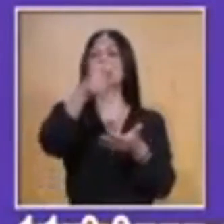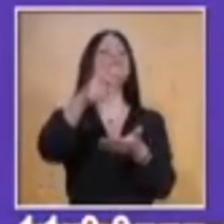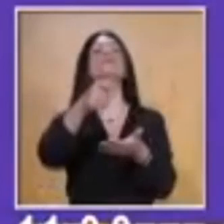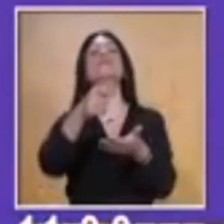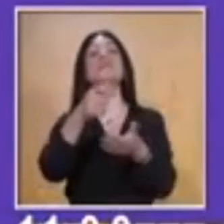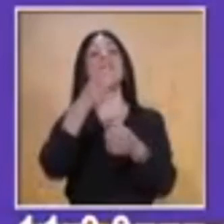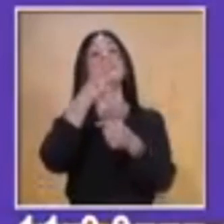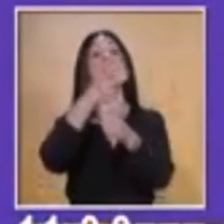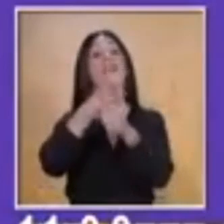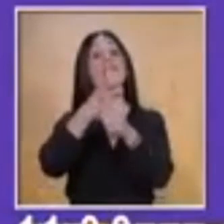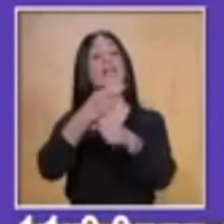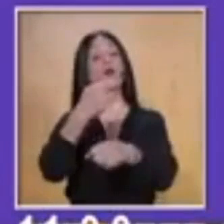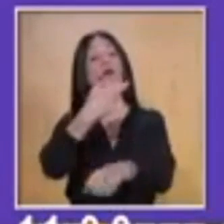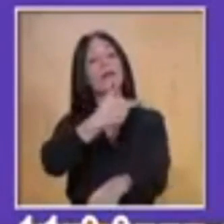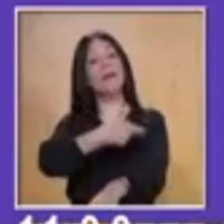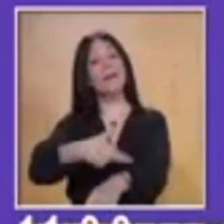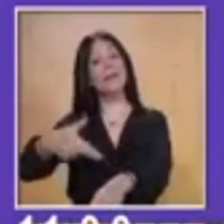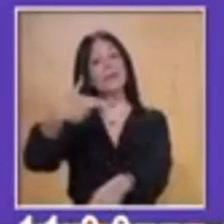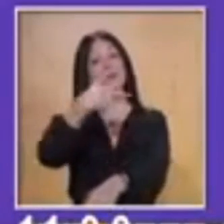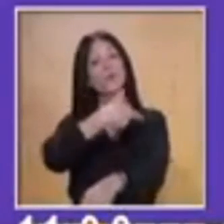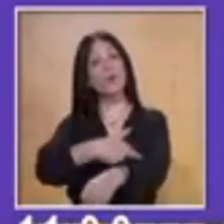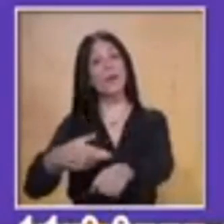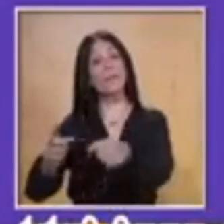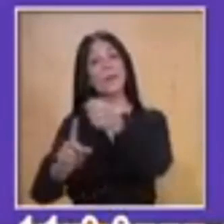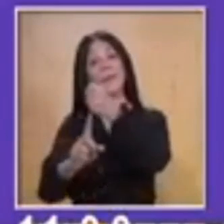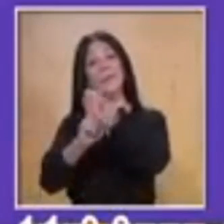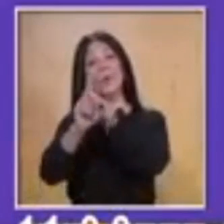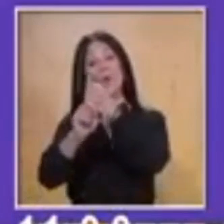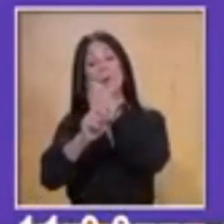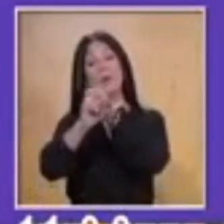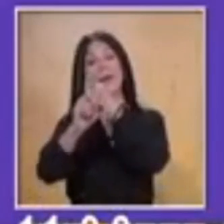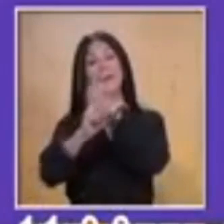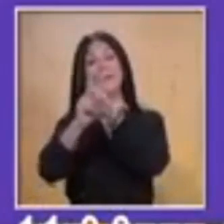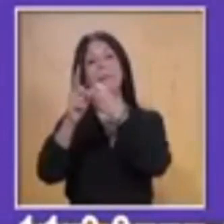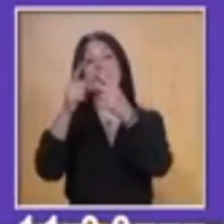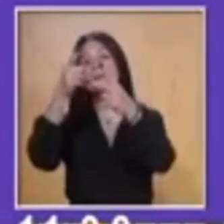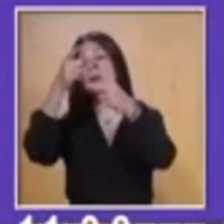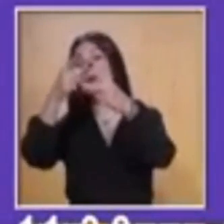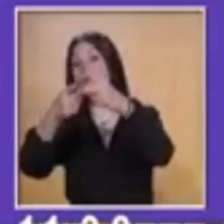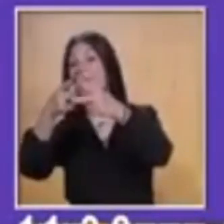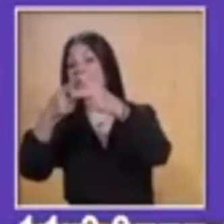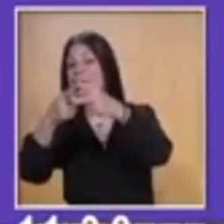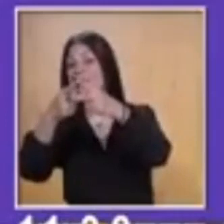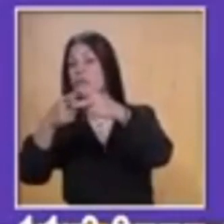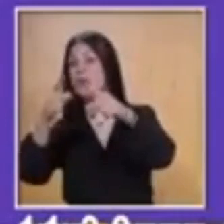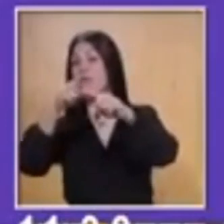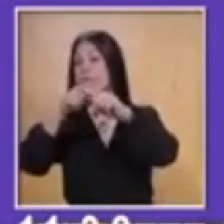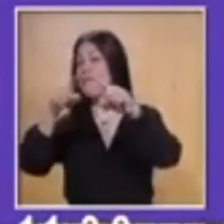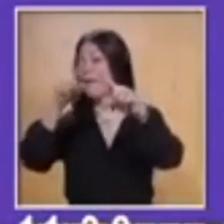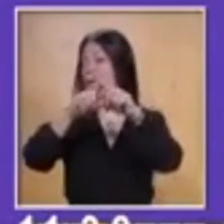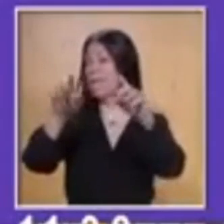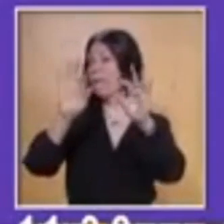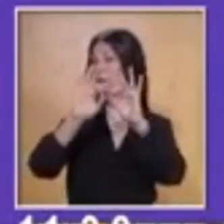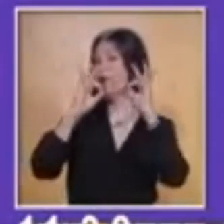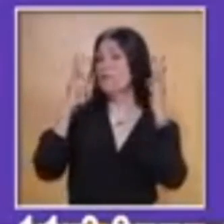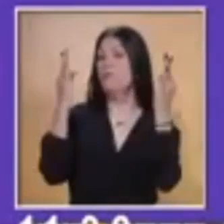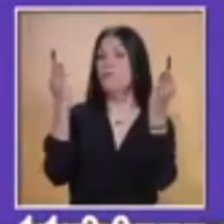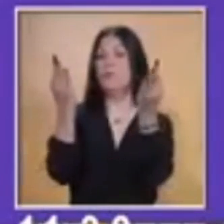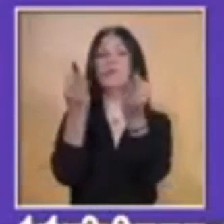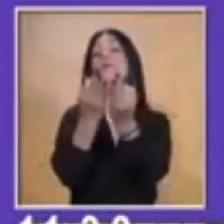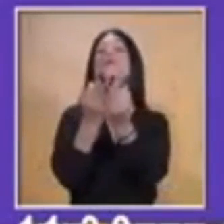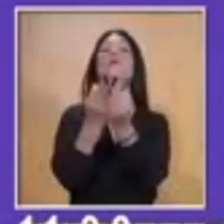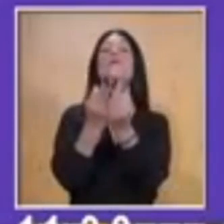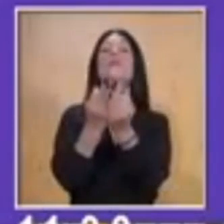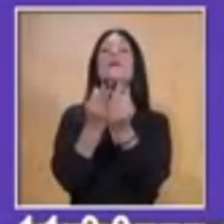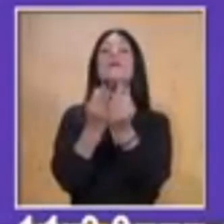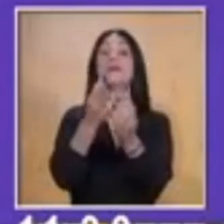resuelve problemas que impliquen dividir mediante diversos procedimientos. Para cuarto grado, resuelve